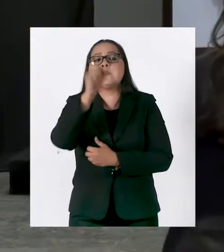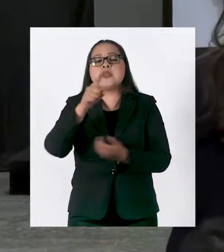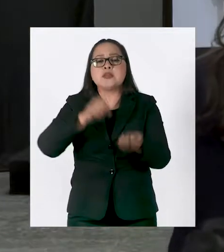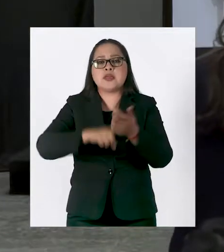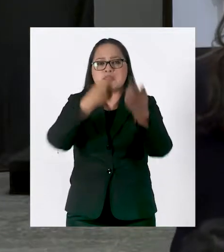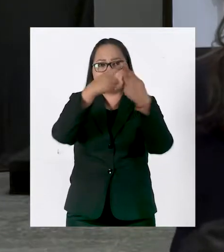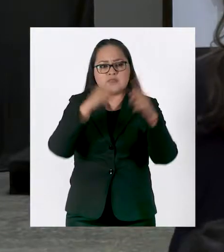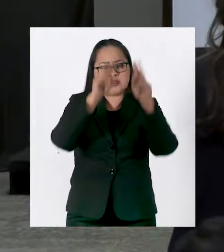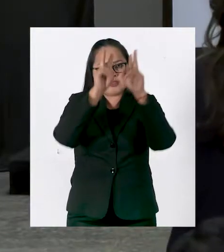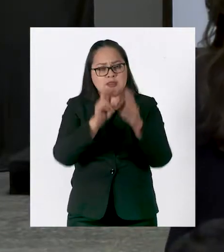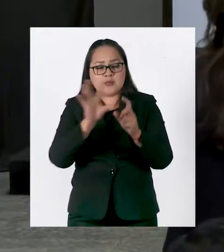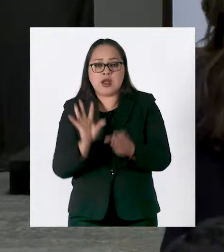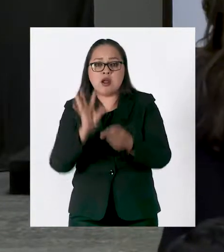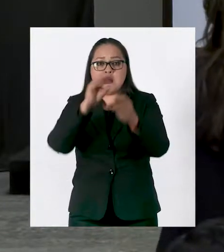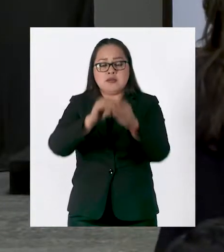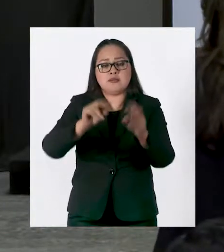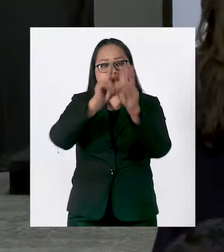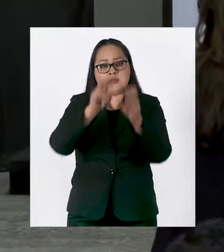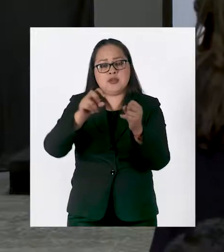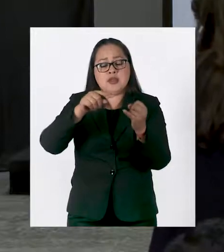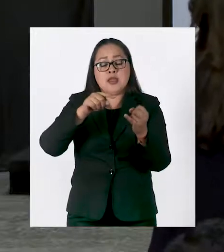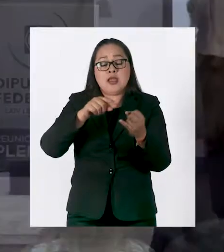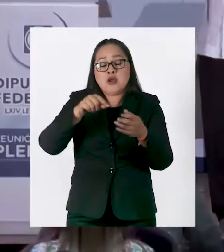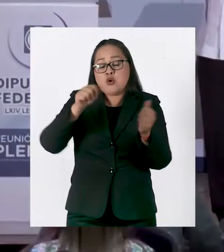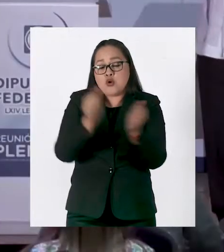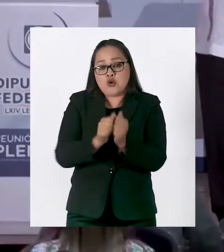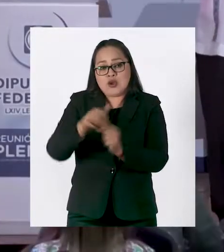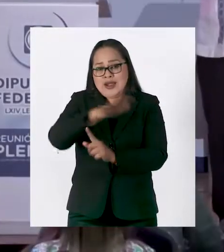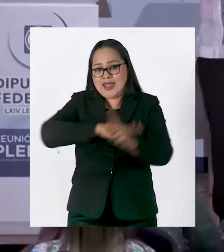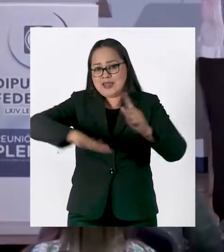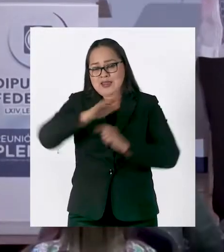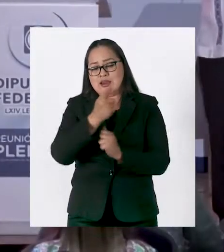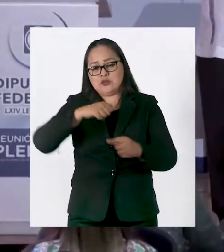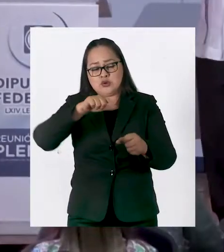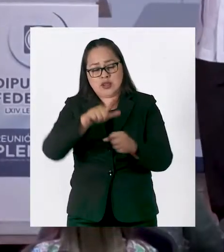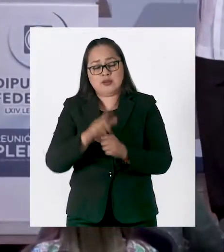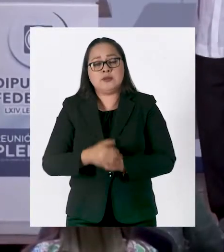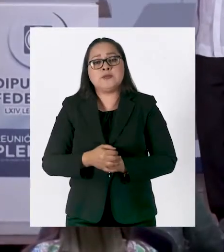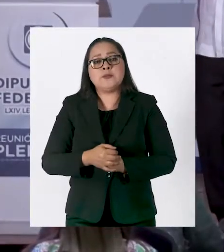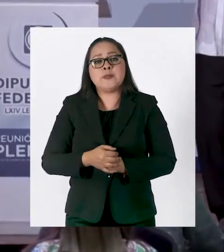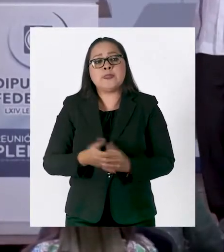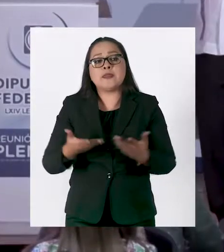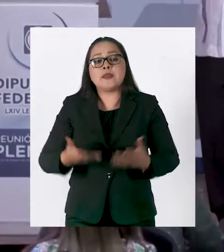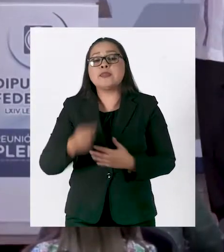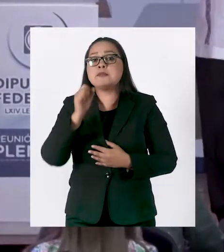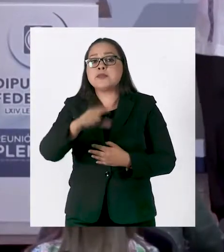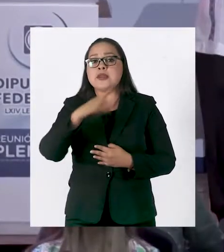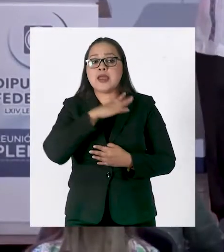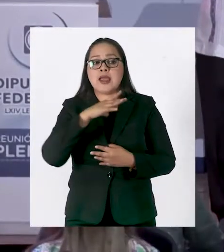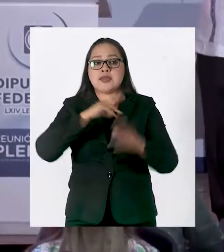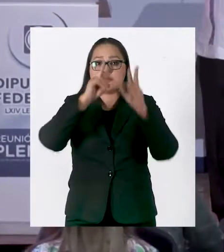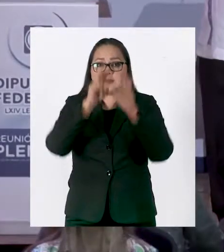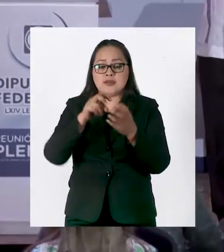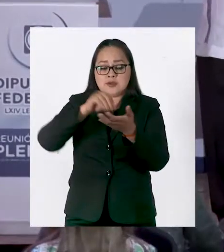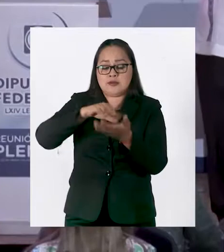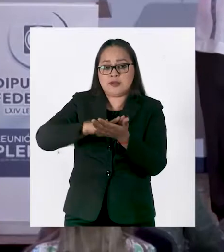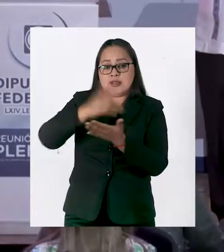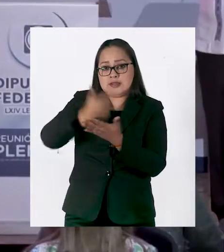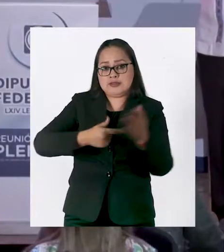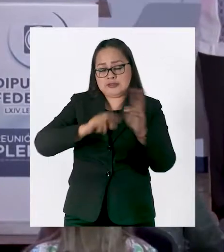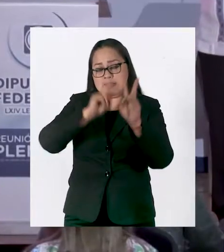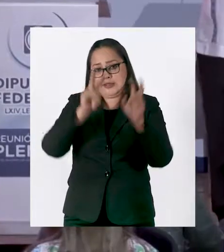y una serie de aspectos que tenemos que ver de manera más integral. Por otra parte, hay aspectos que en la agenda